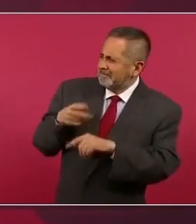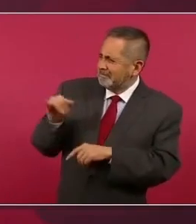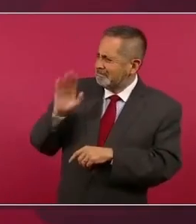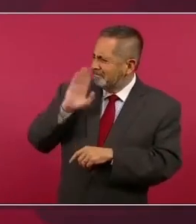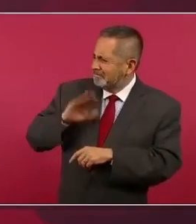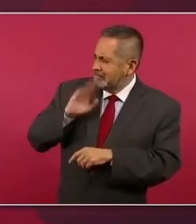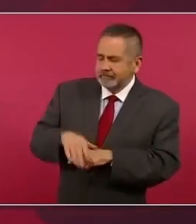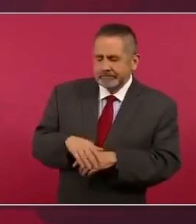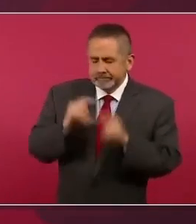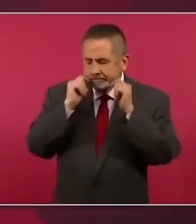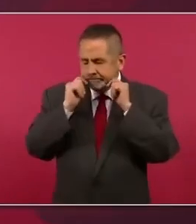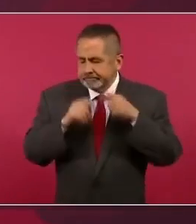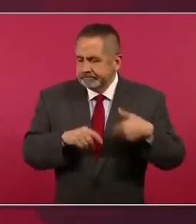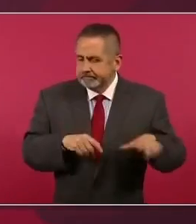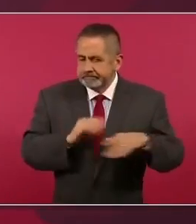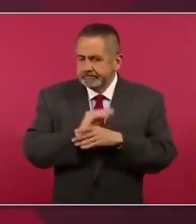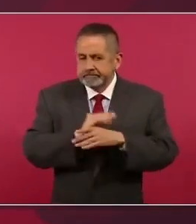cuando yo